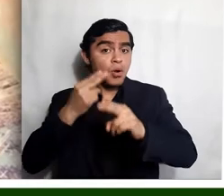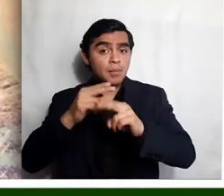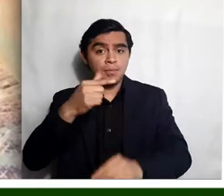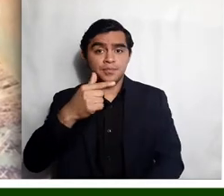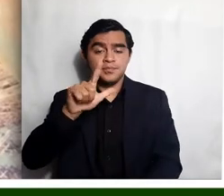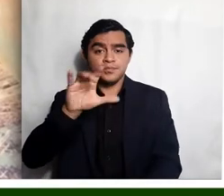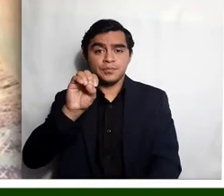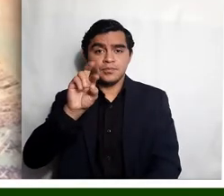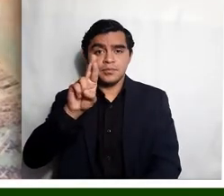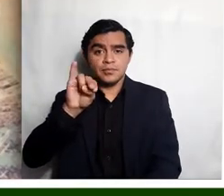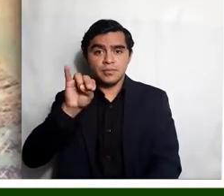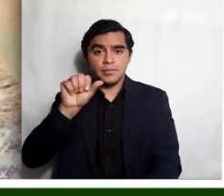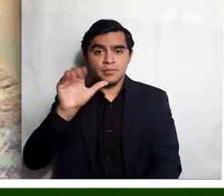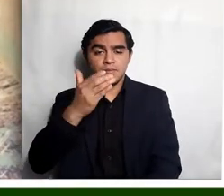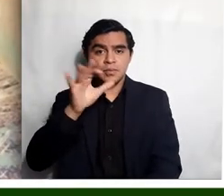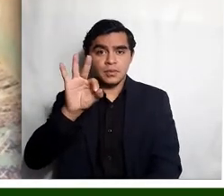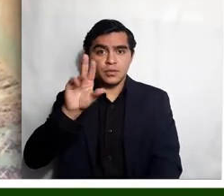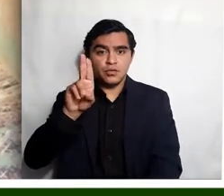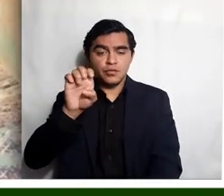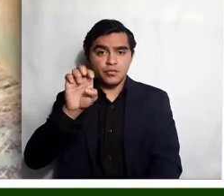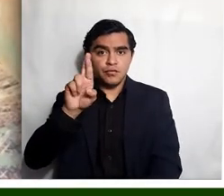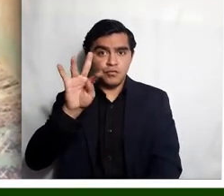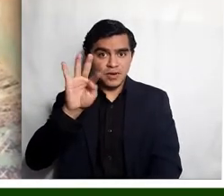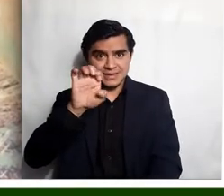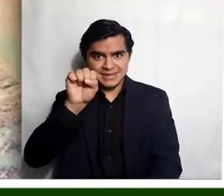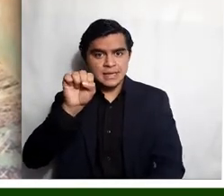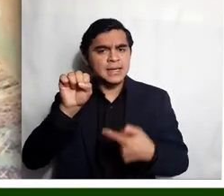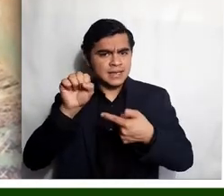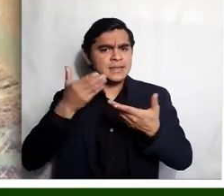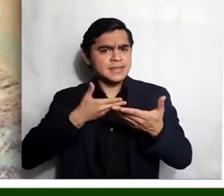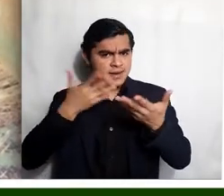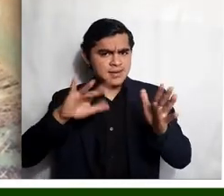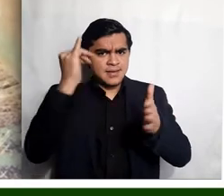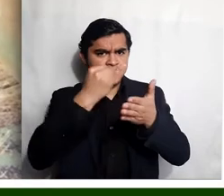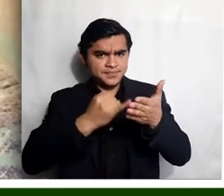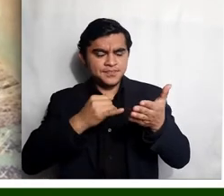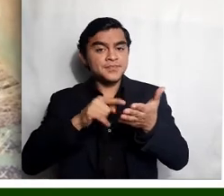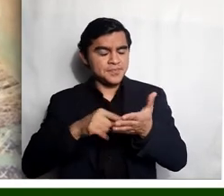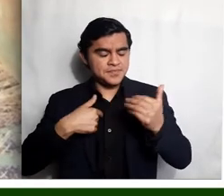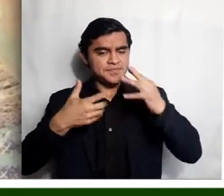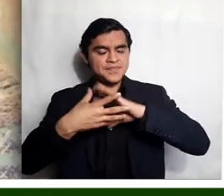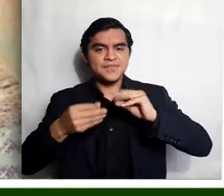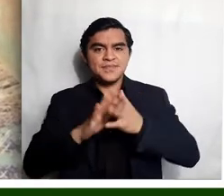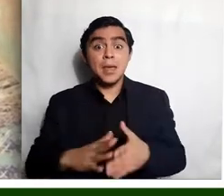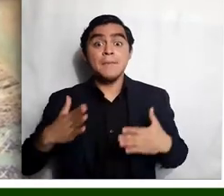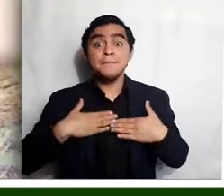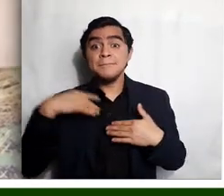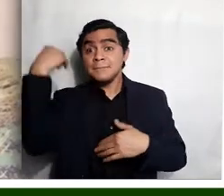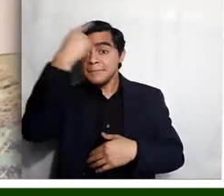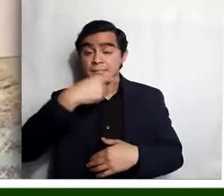vamos a intentar leer. Ya tiene las imágenes, entonces leámoslo así. Mi cara.